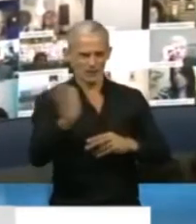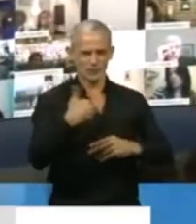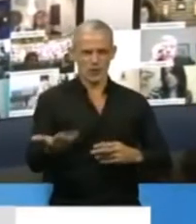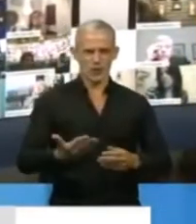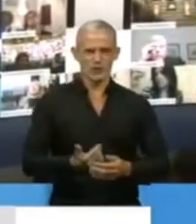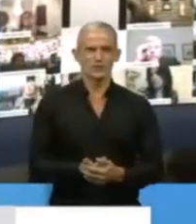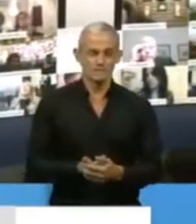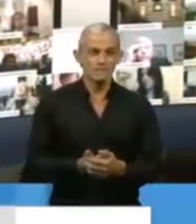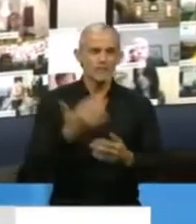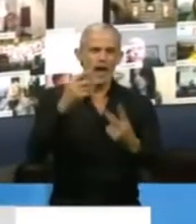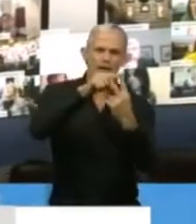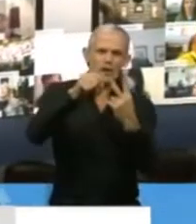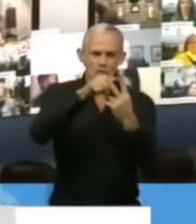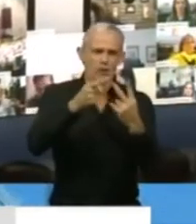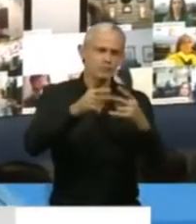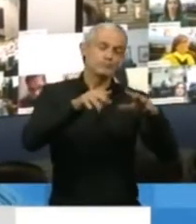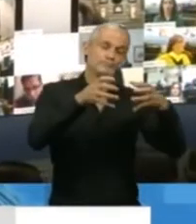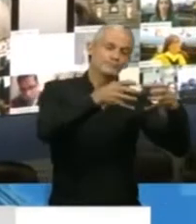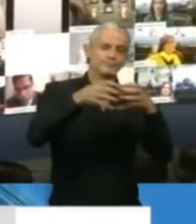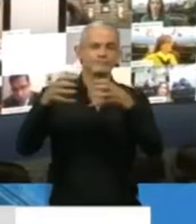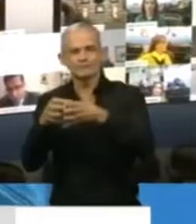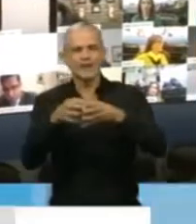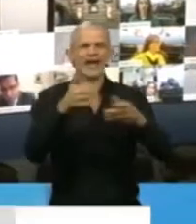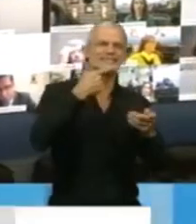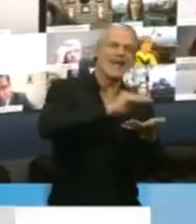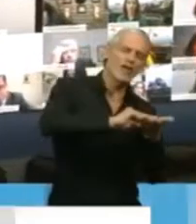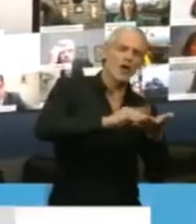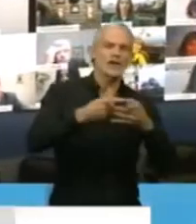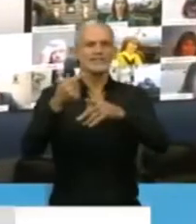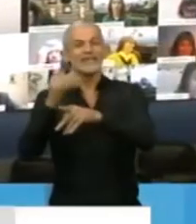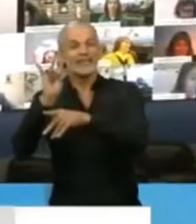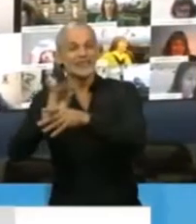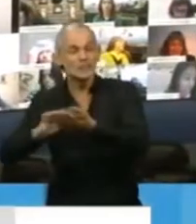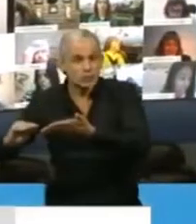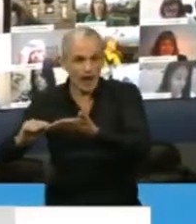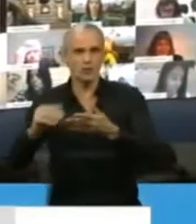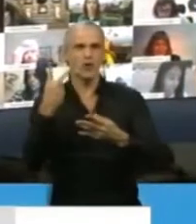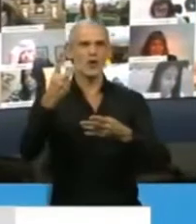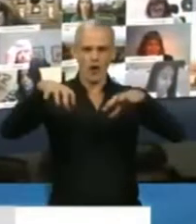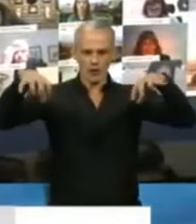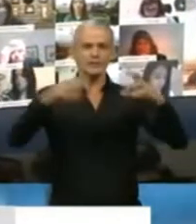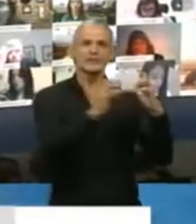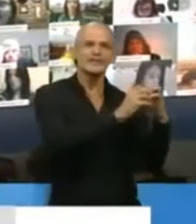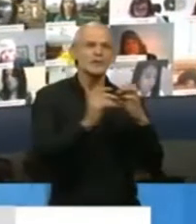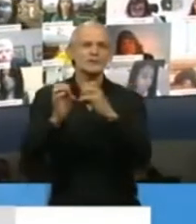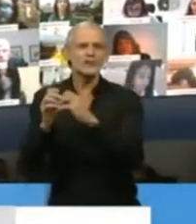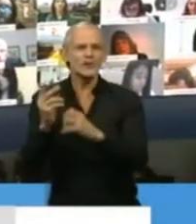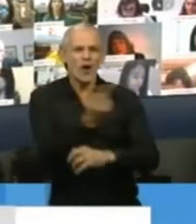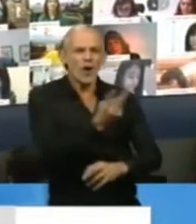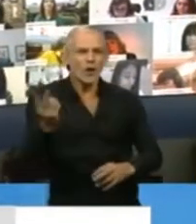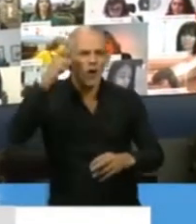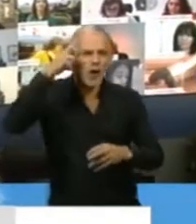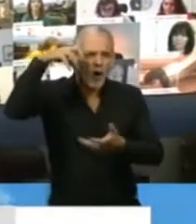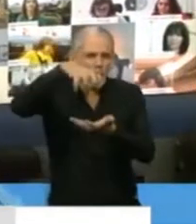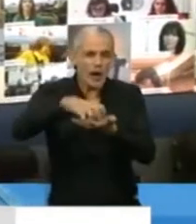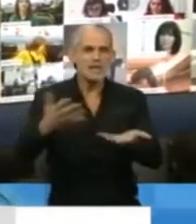Hay dos cámaras de este Congreso Nacional y hoy esas dos cámaras sesionaron. Funcionaron